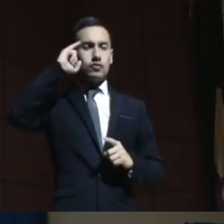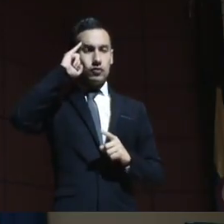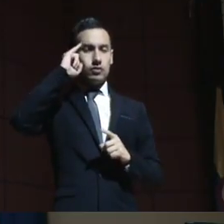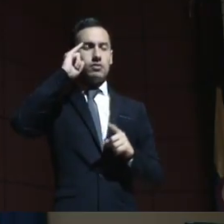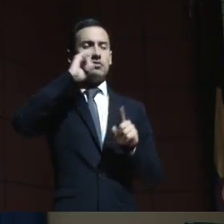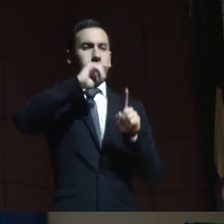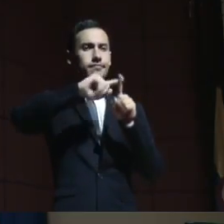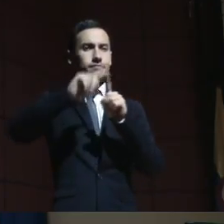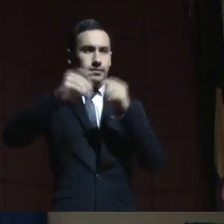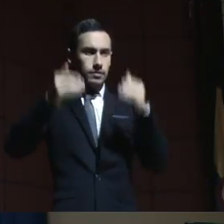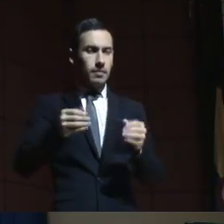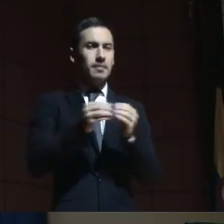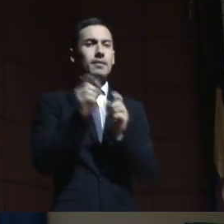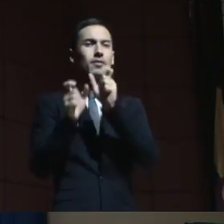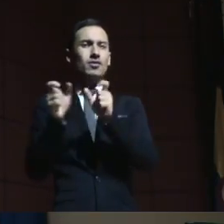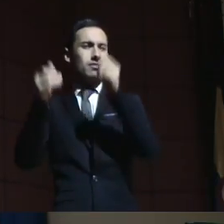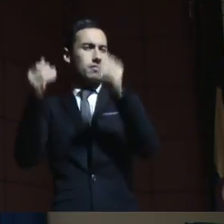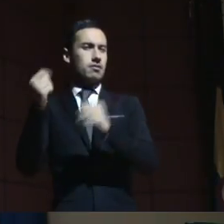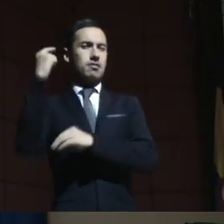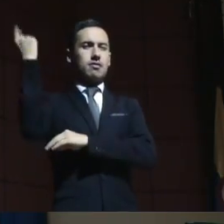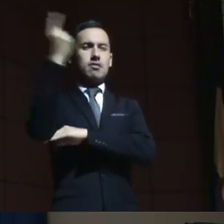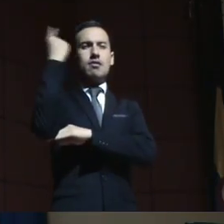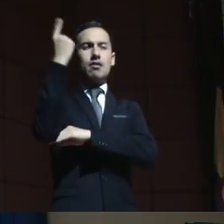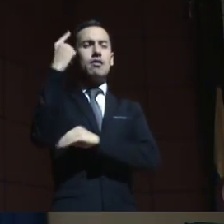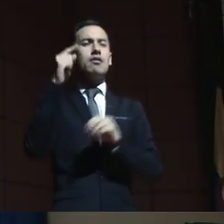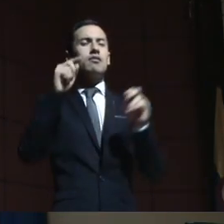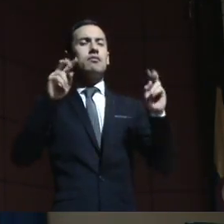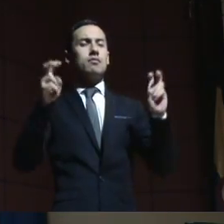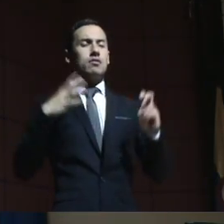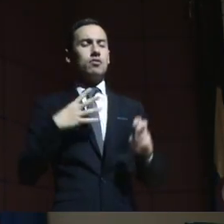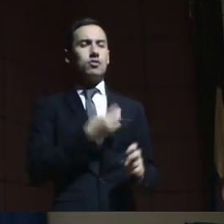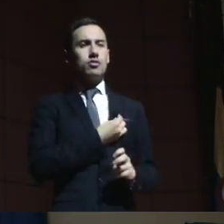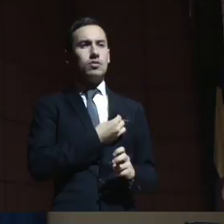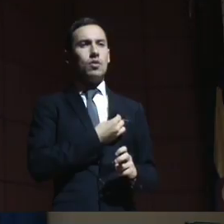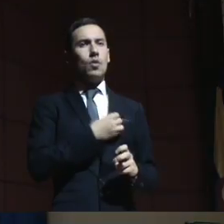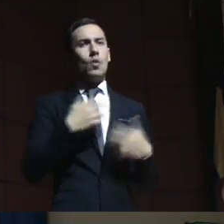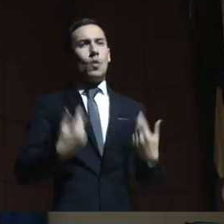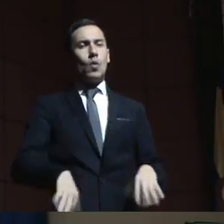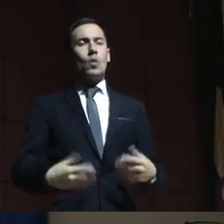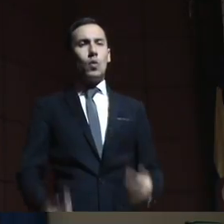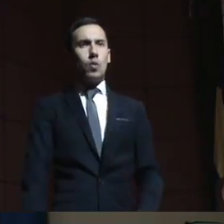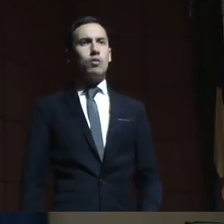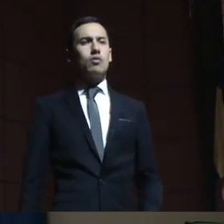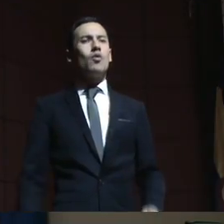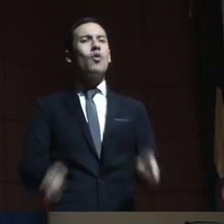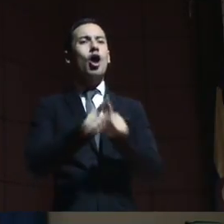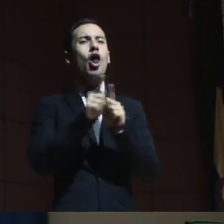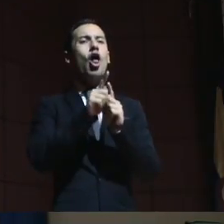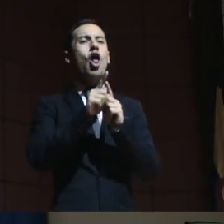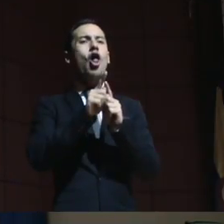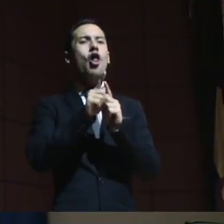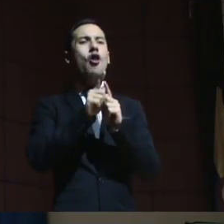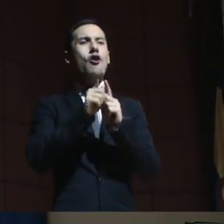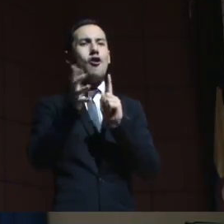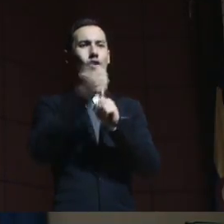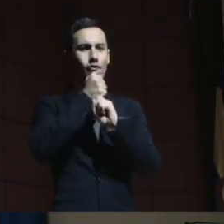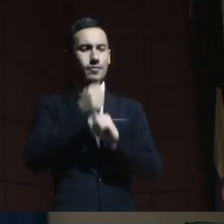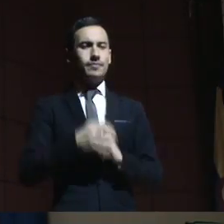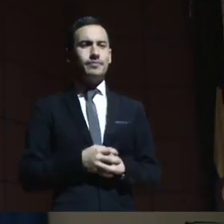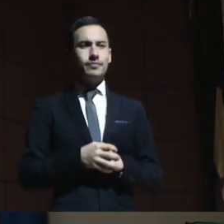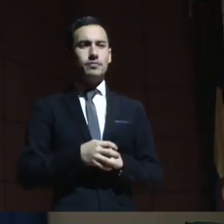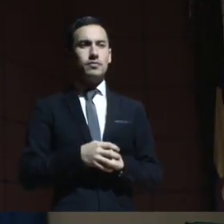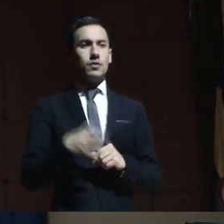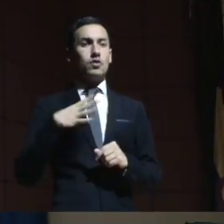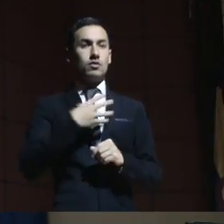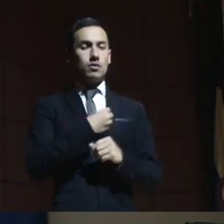y de personas con discapacidad en general, para nosotros esto es un gran logro. Y agradecemos mucho la